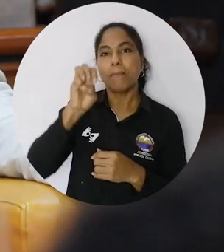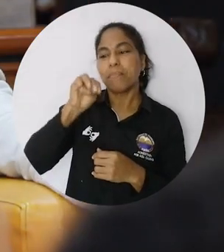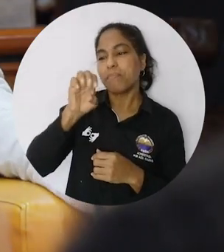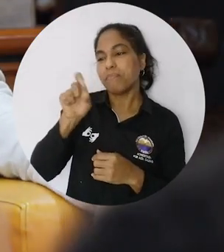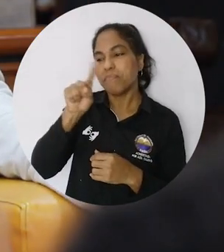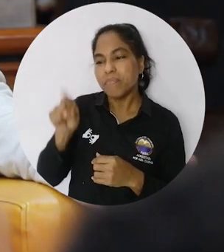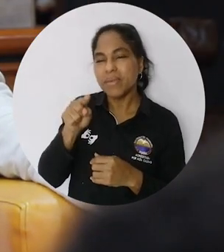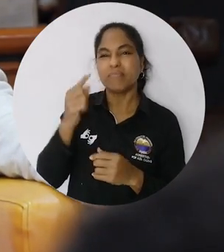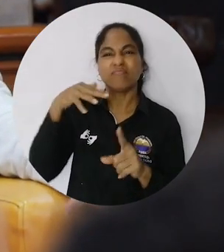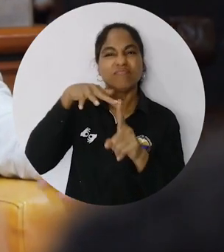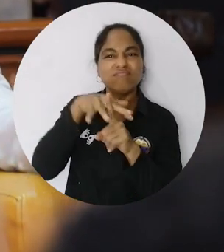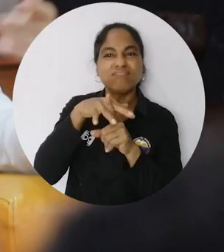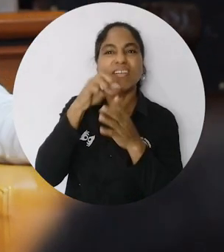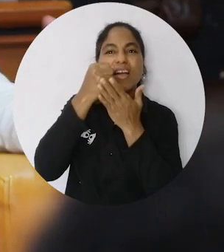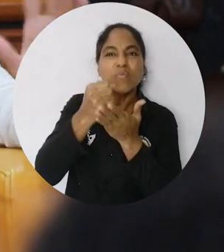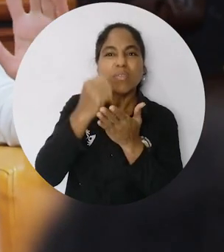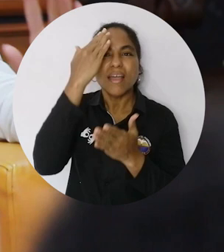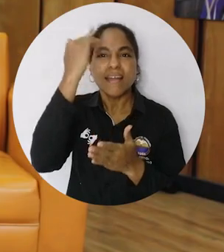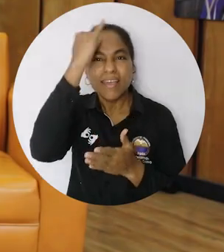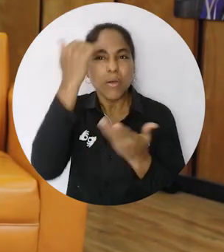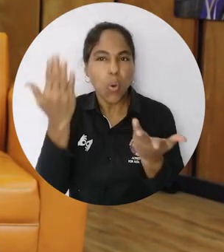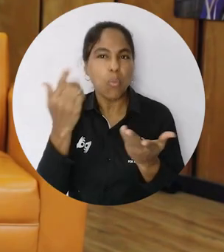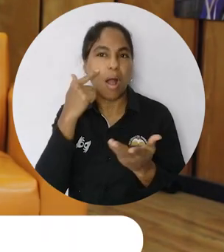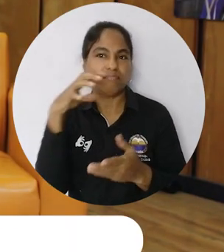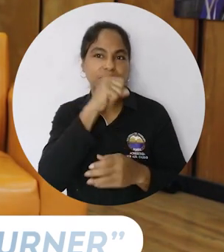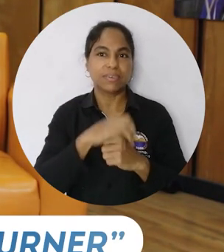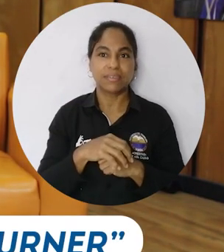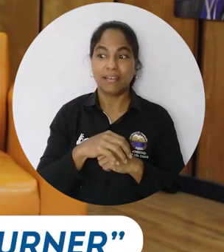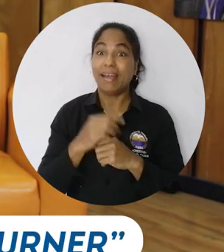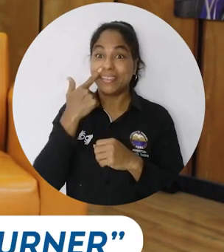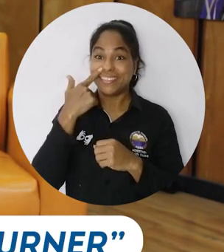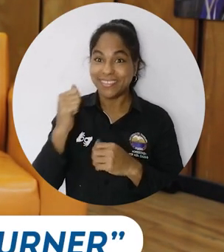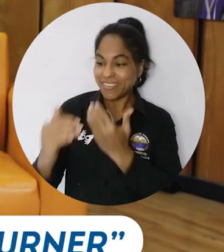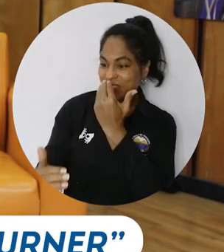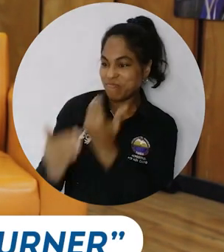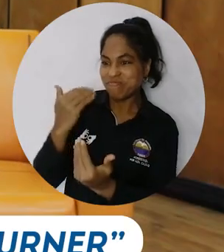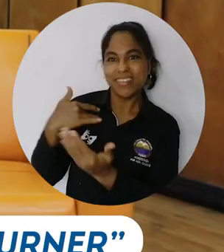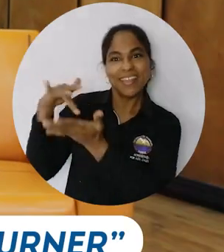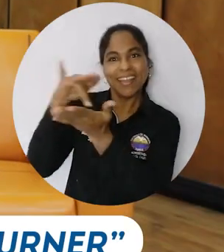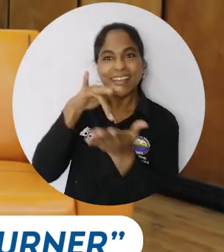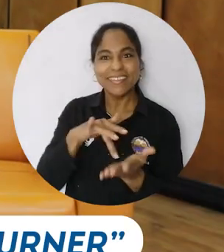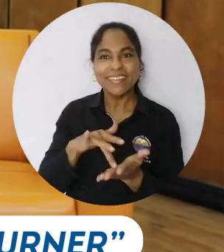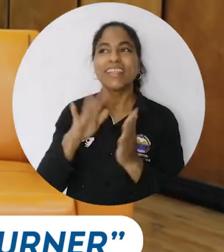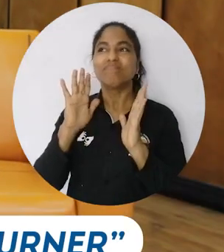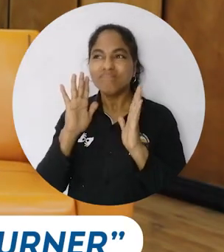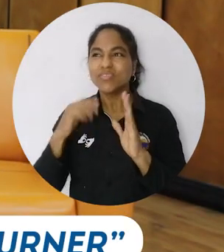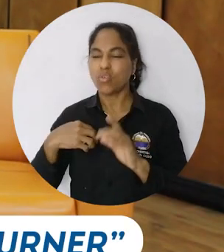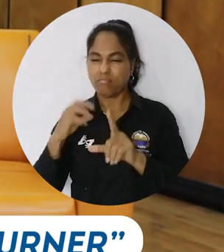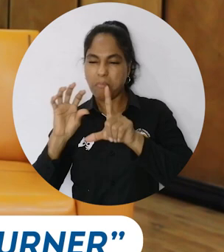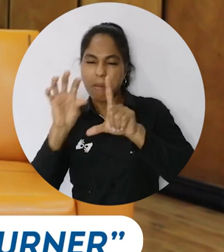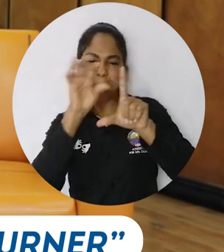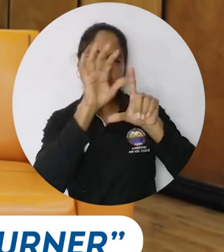memes y su inmersión en las dinámicas académicas. Es bacano que nos inviten a este tipo de espacios porque de alguna forma nosotros